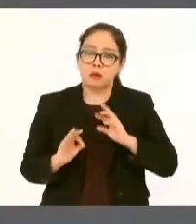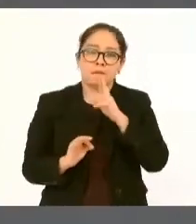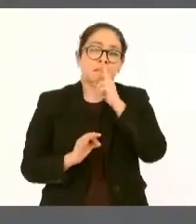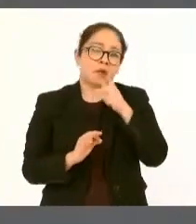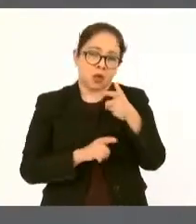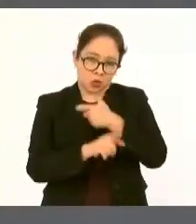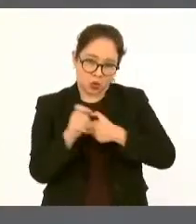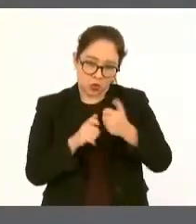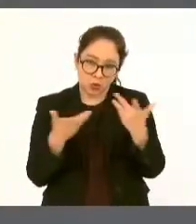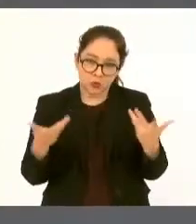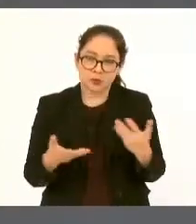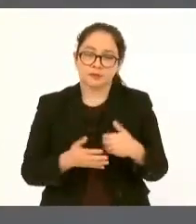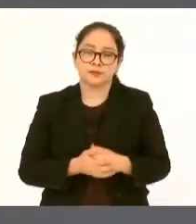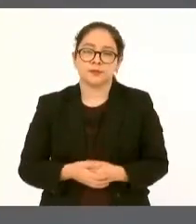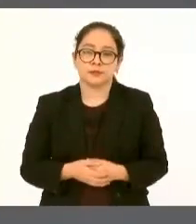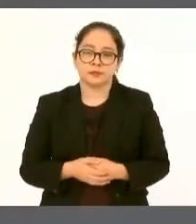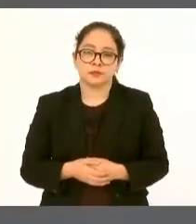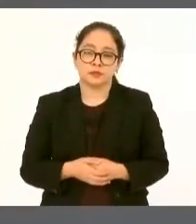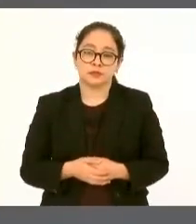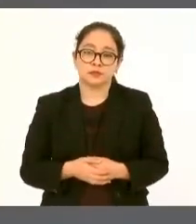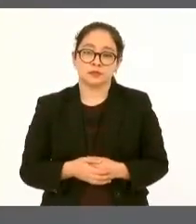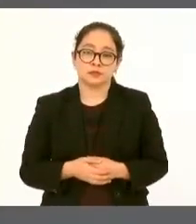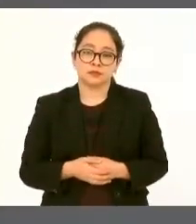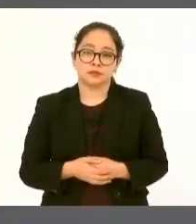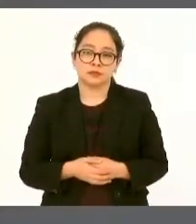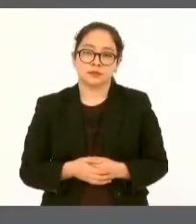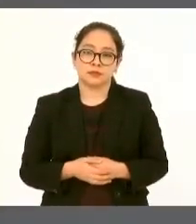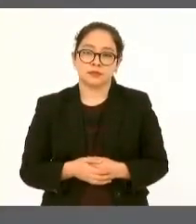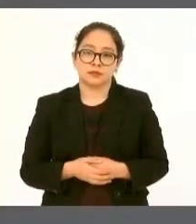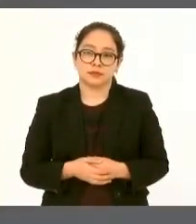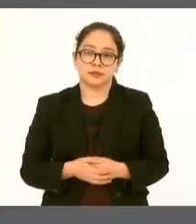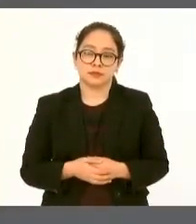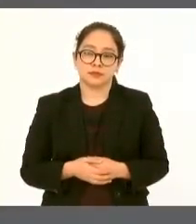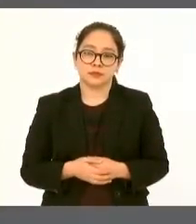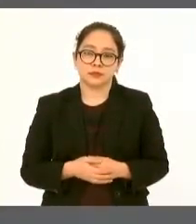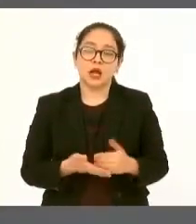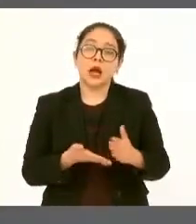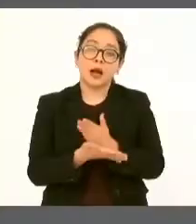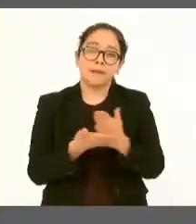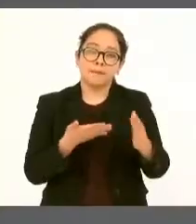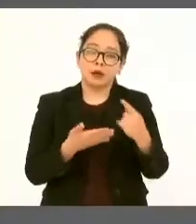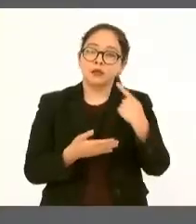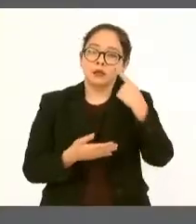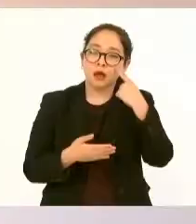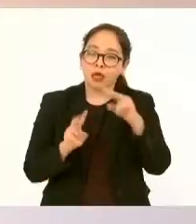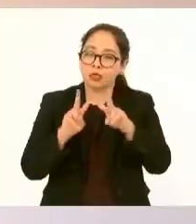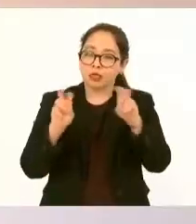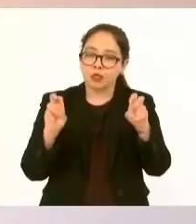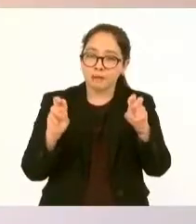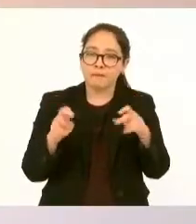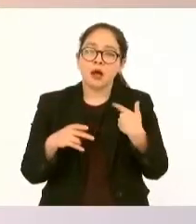de que no se nos cayó el sector agropecuario,